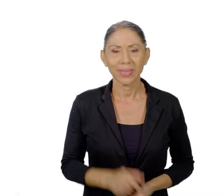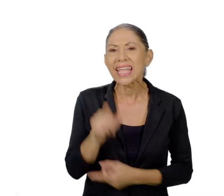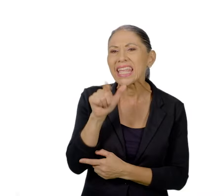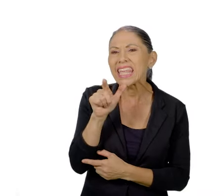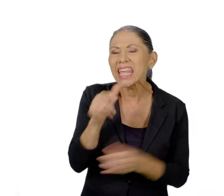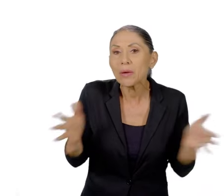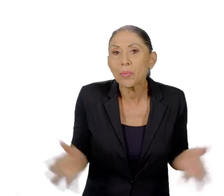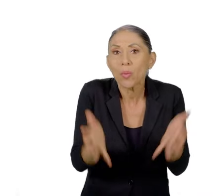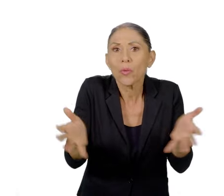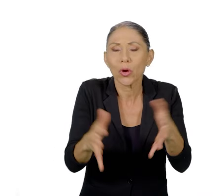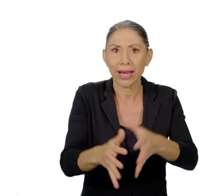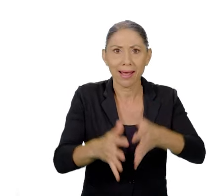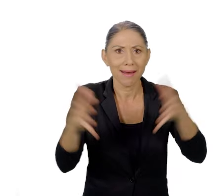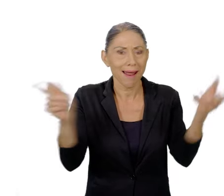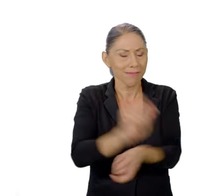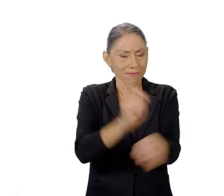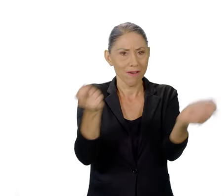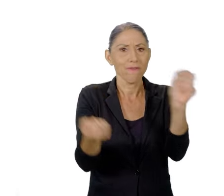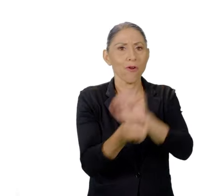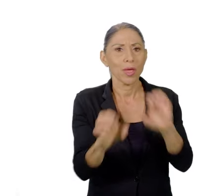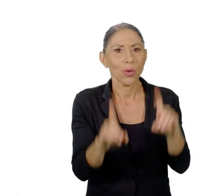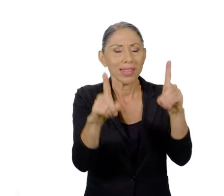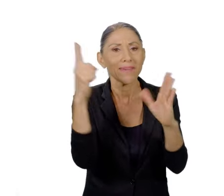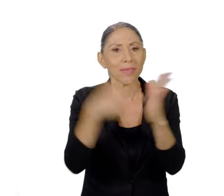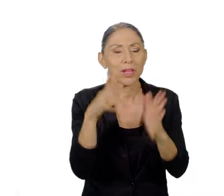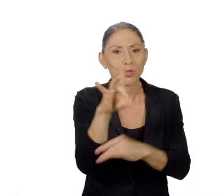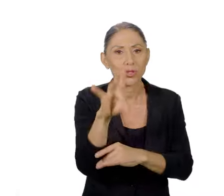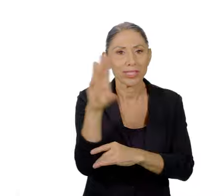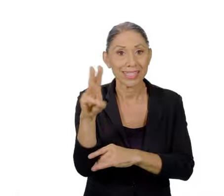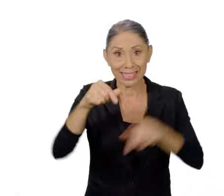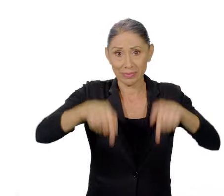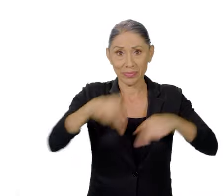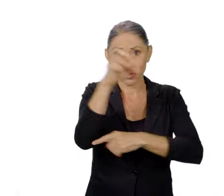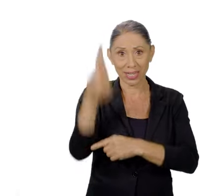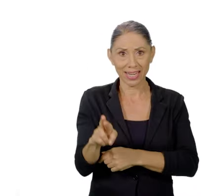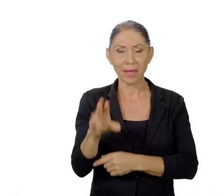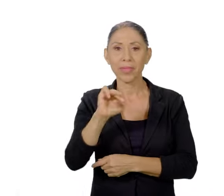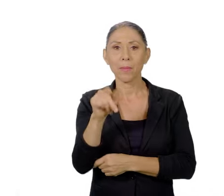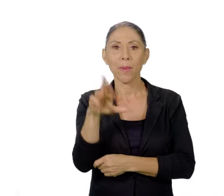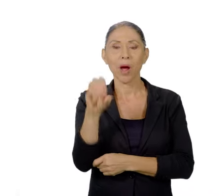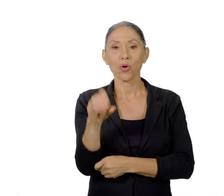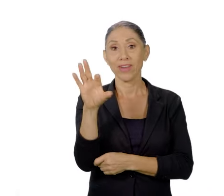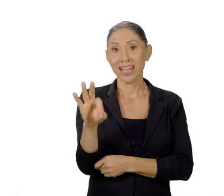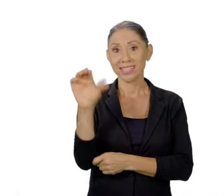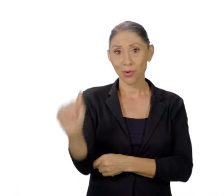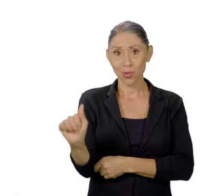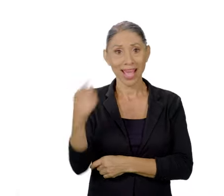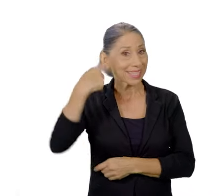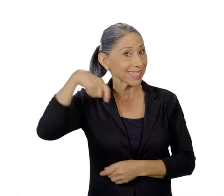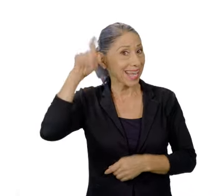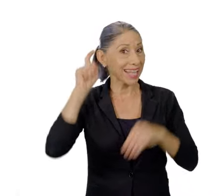¿Quién promovió la Gran Reforma Educativa de 1886 en Costa Rica? Mauro Fernández Acuña,